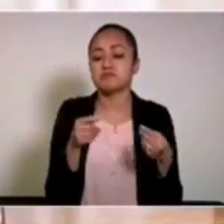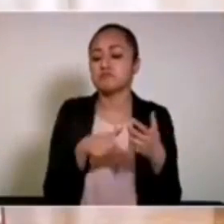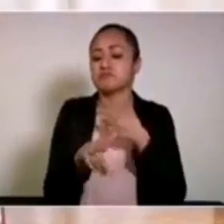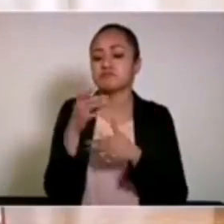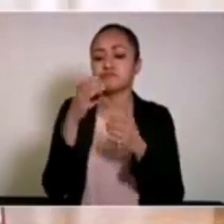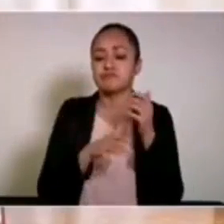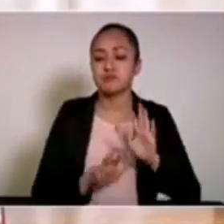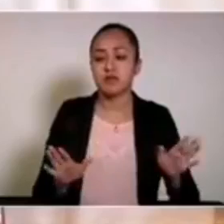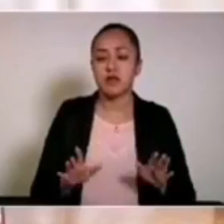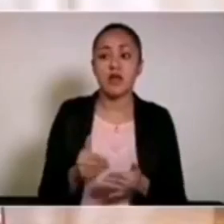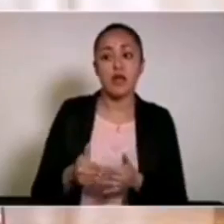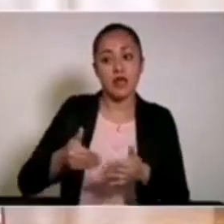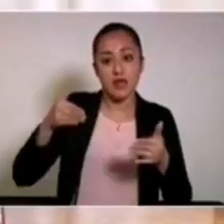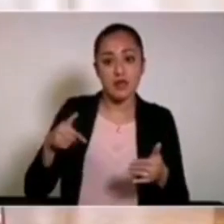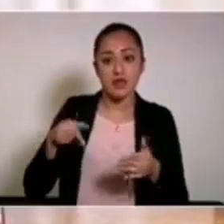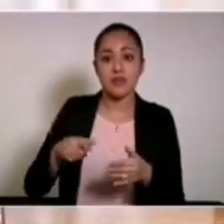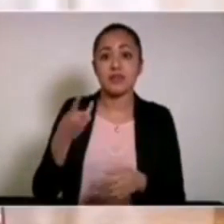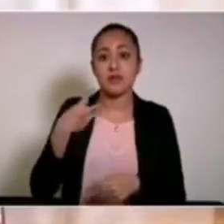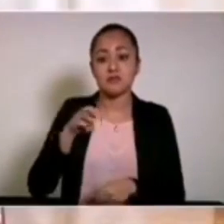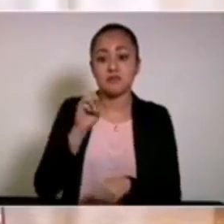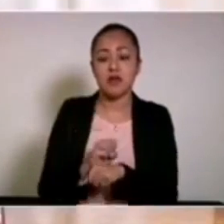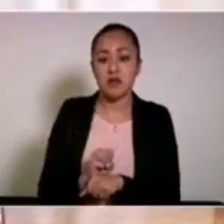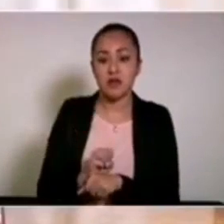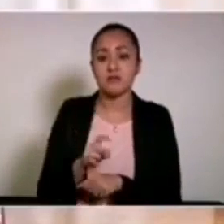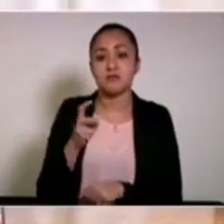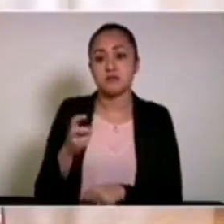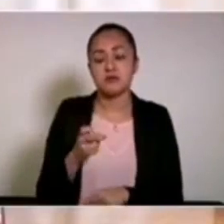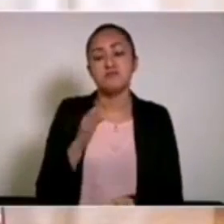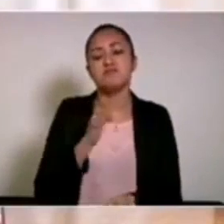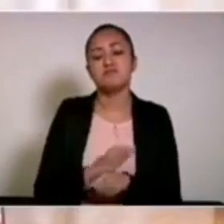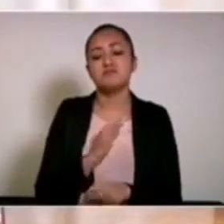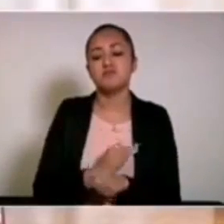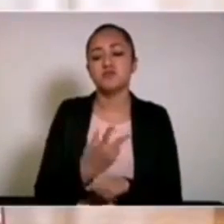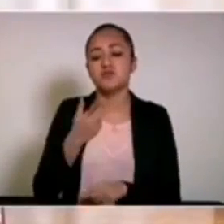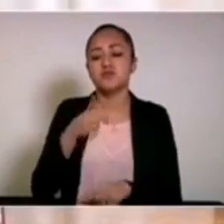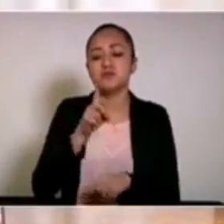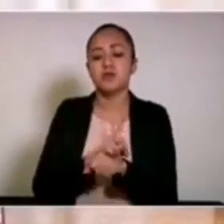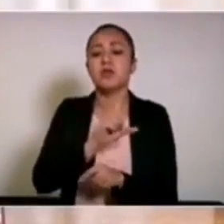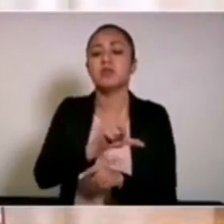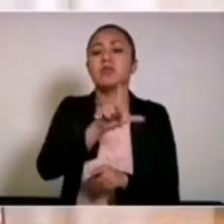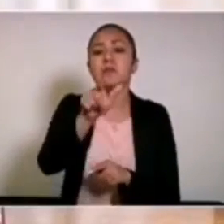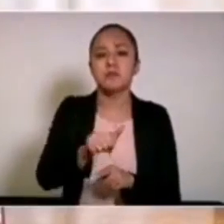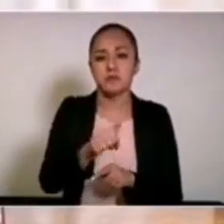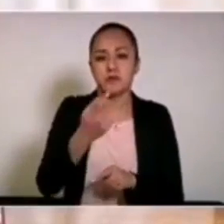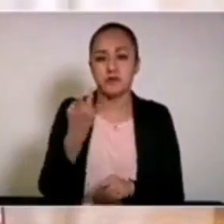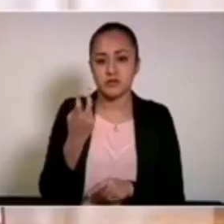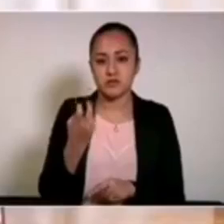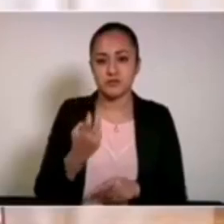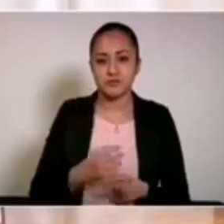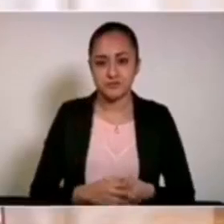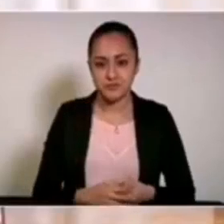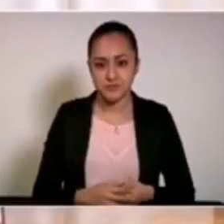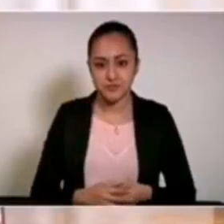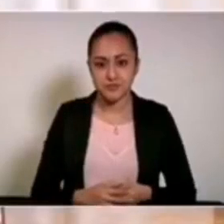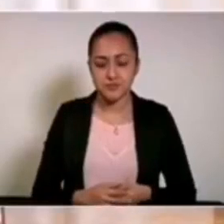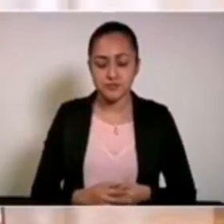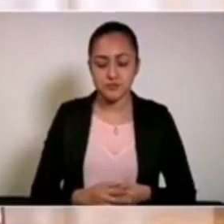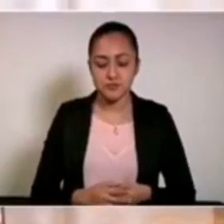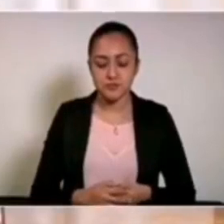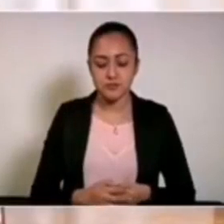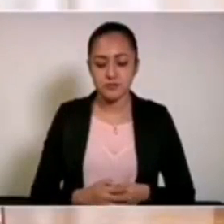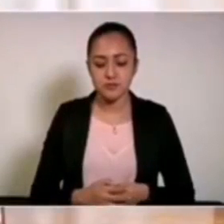El anterior decreto tuvo tres semanas, entonces nada más son ocho días después de